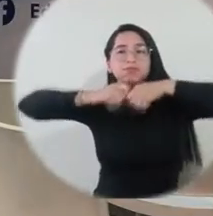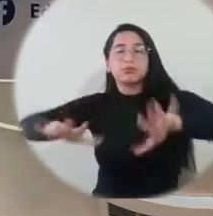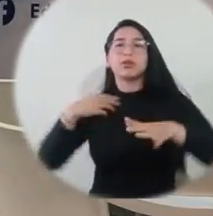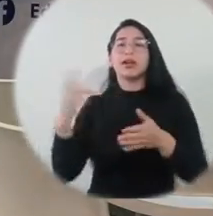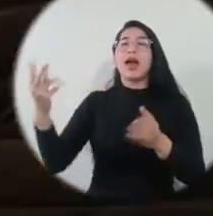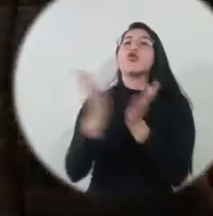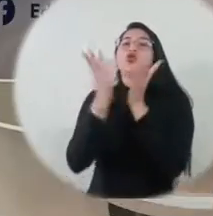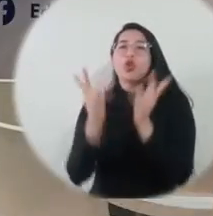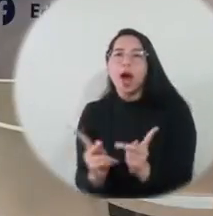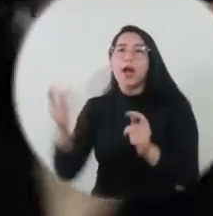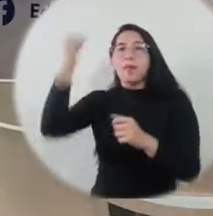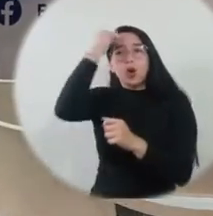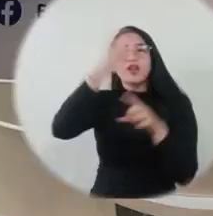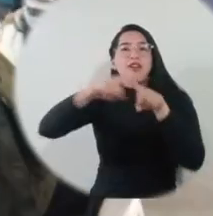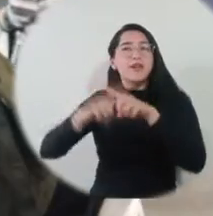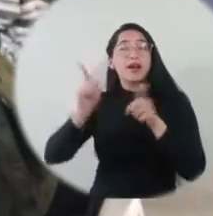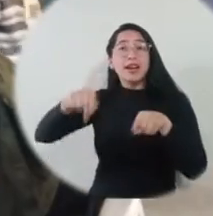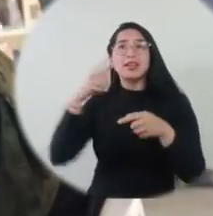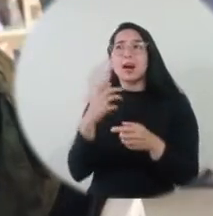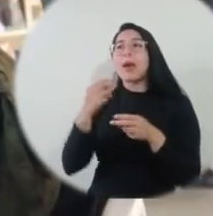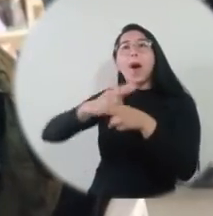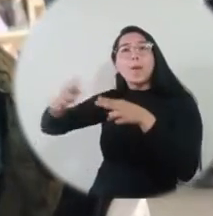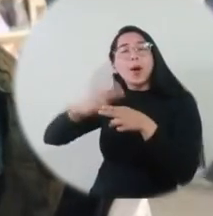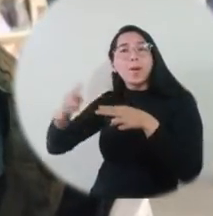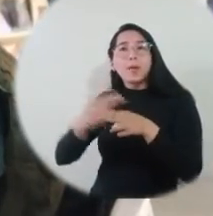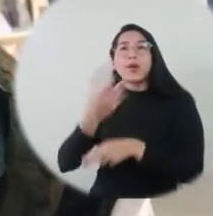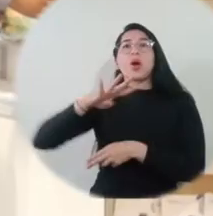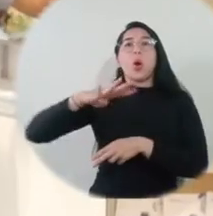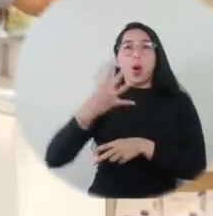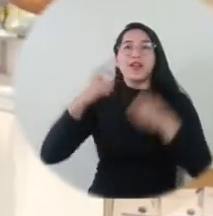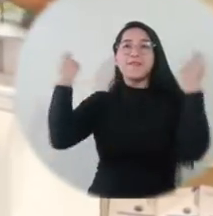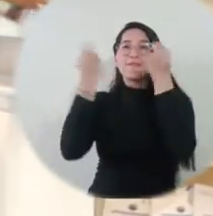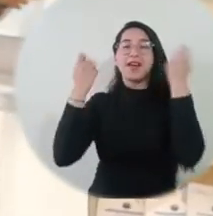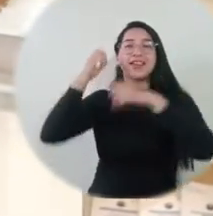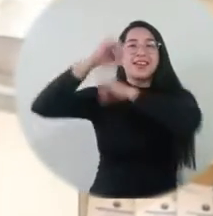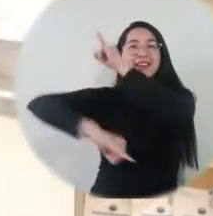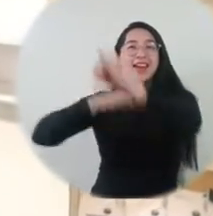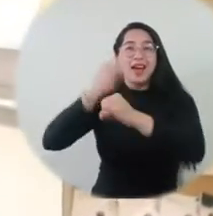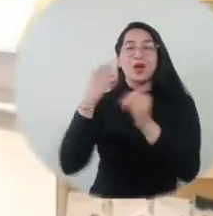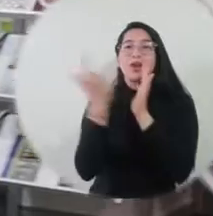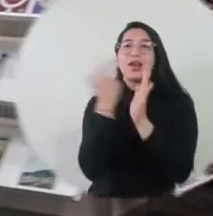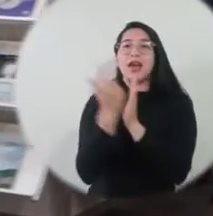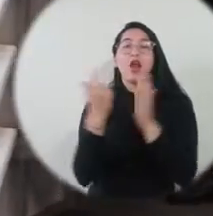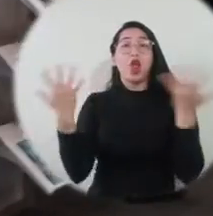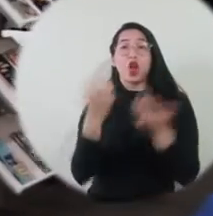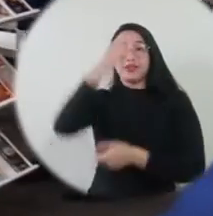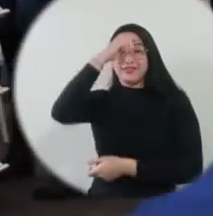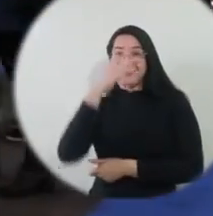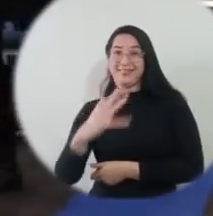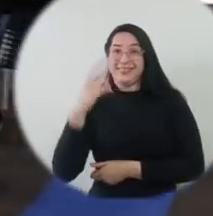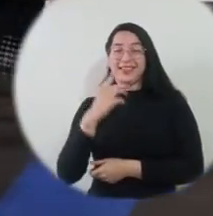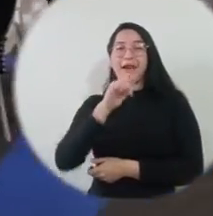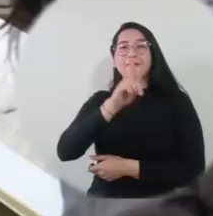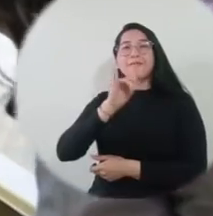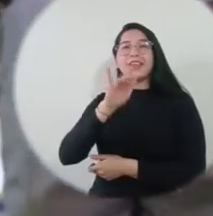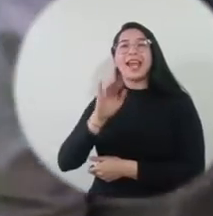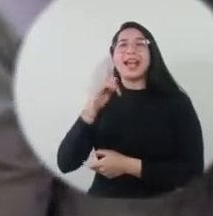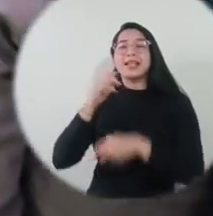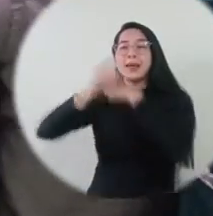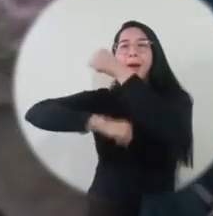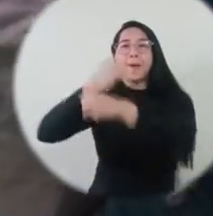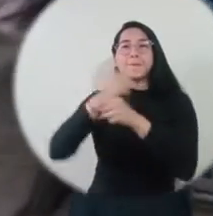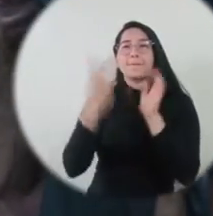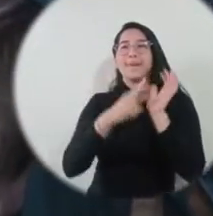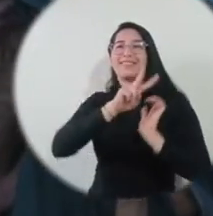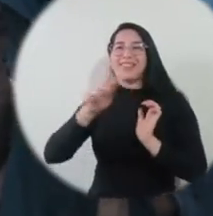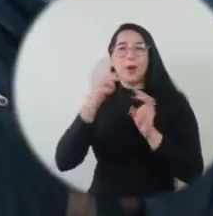conocimiento de estudiantes, docentes y autores de la región y se prepara para desarrollar la cuarta edición de la Feria Internacional del Libro, las Artes y